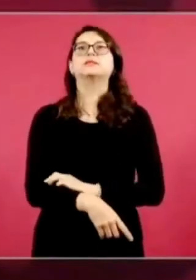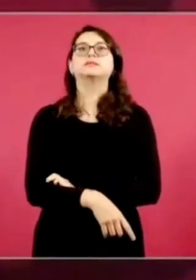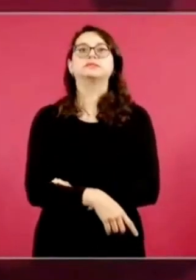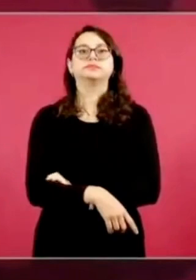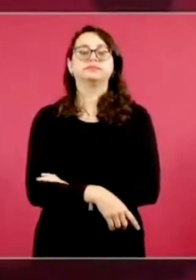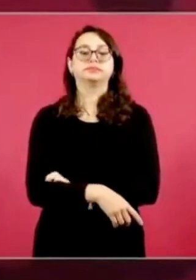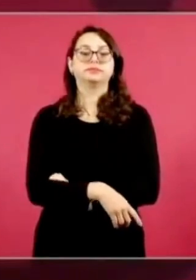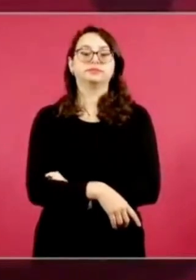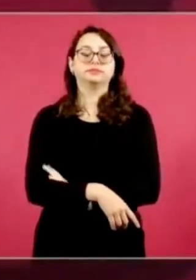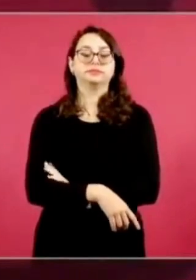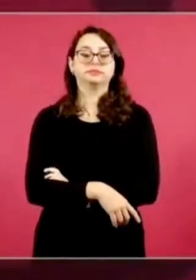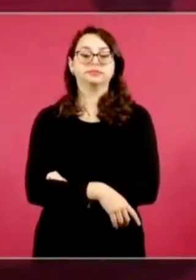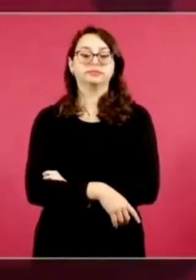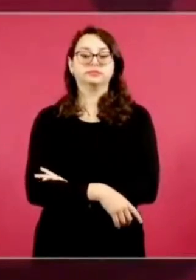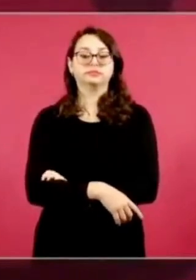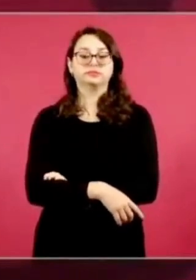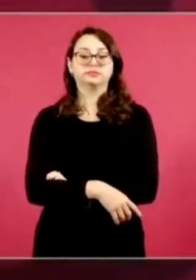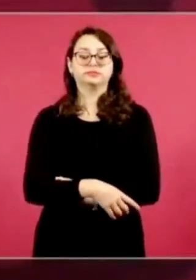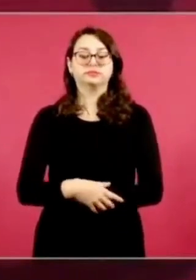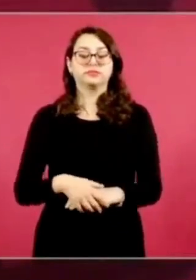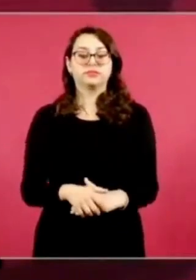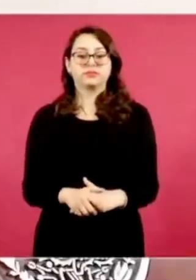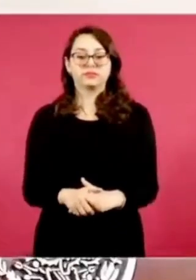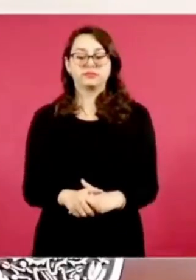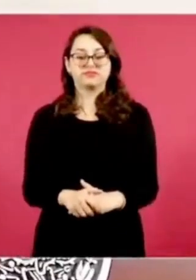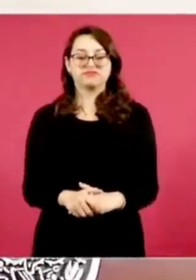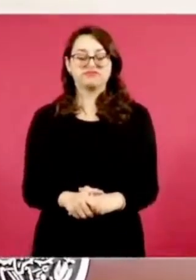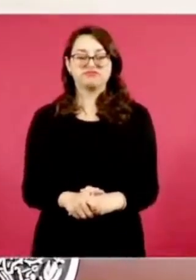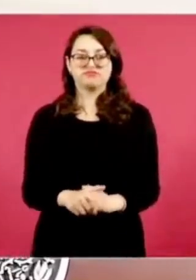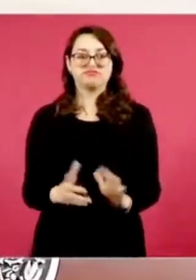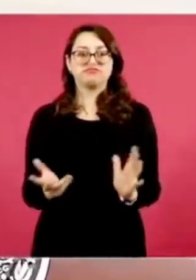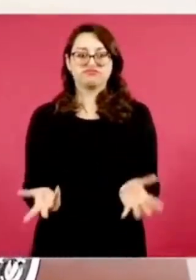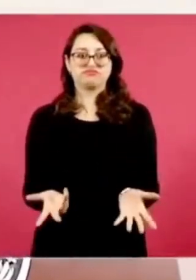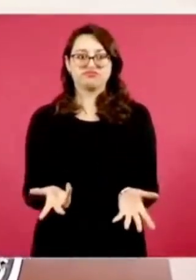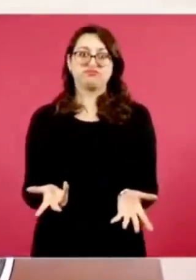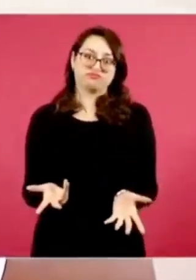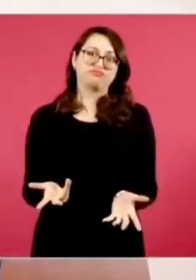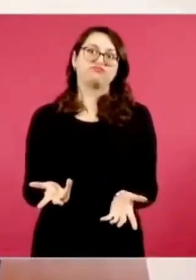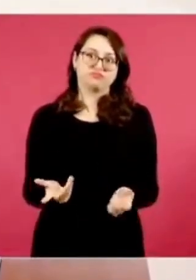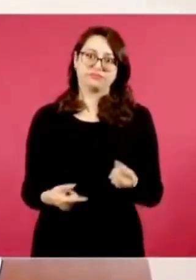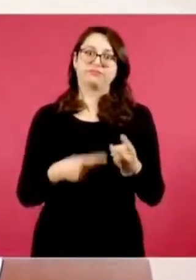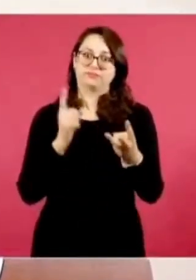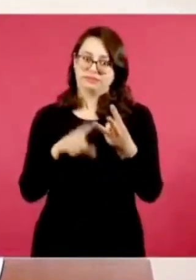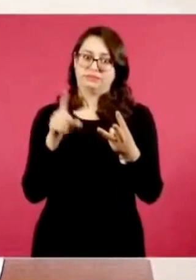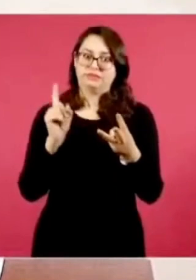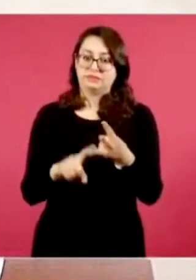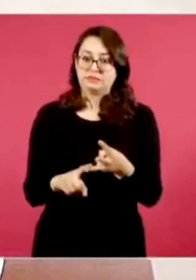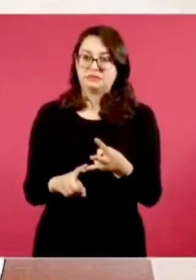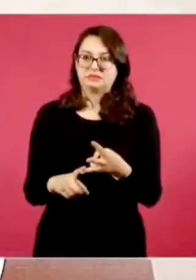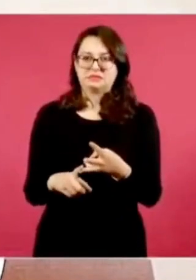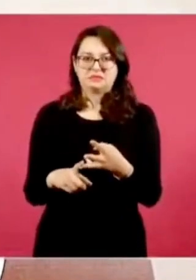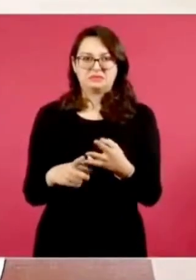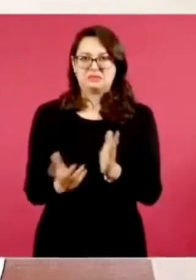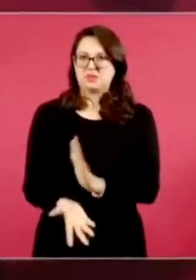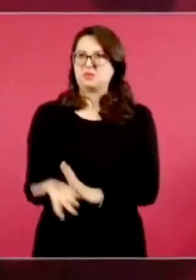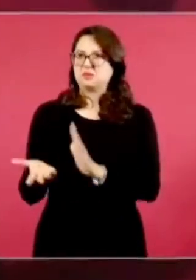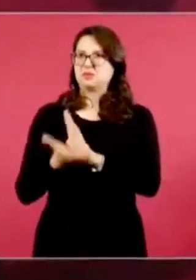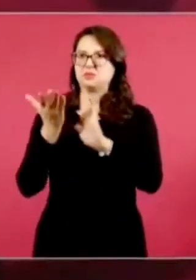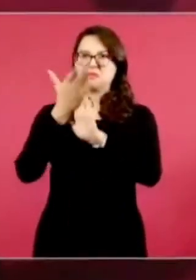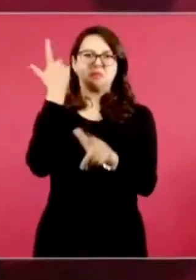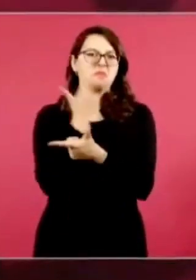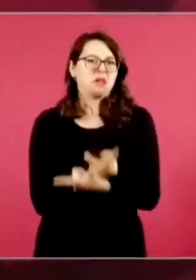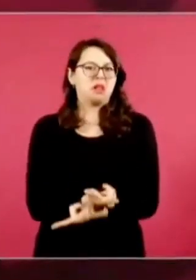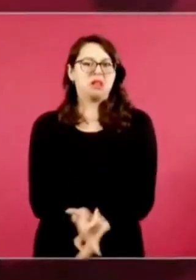y el exceso en construcción de